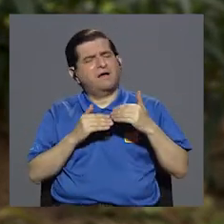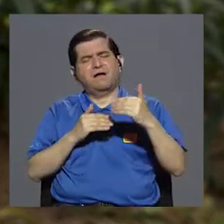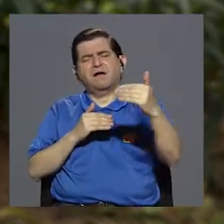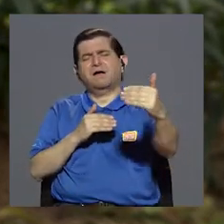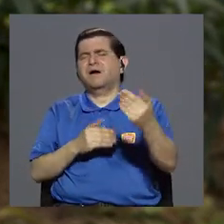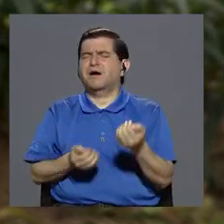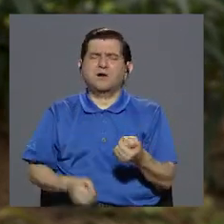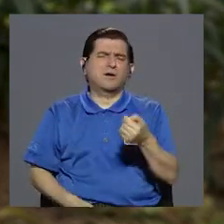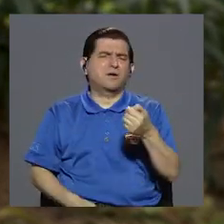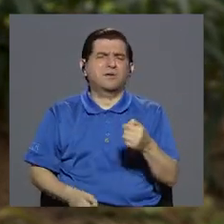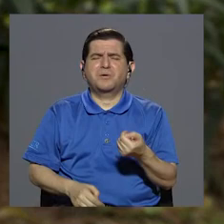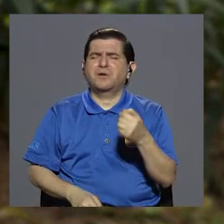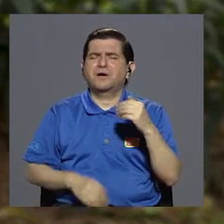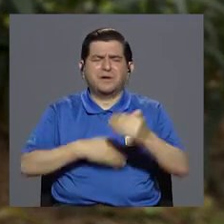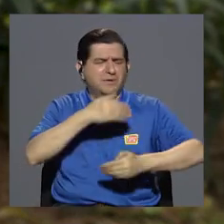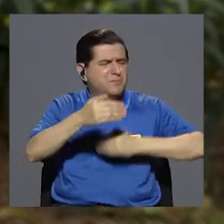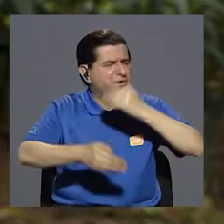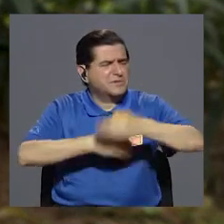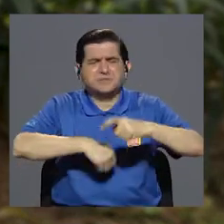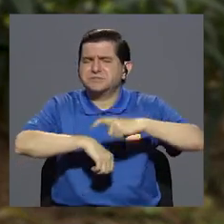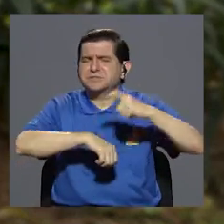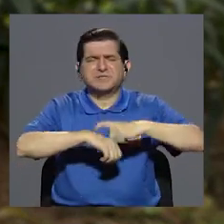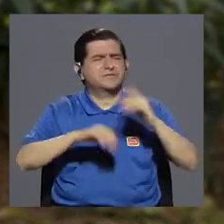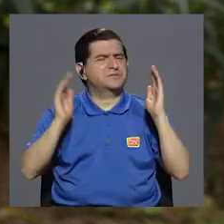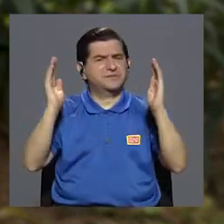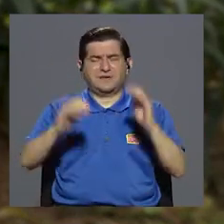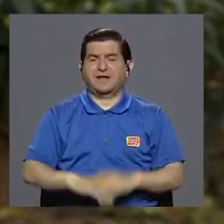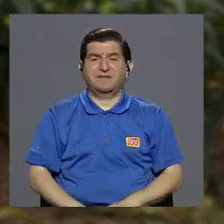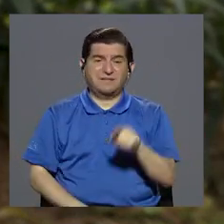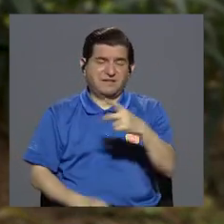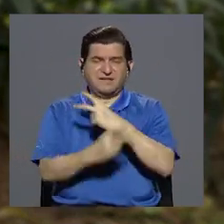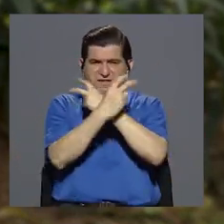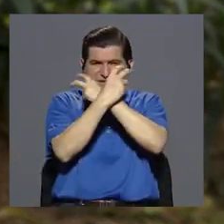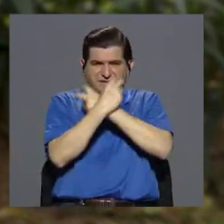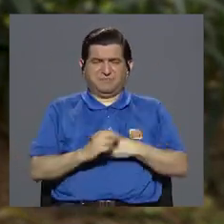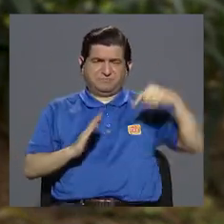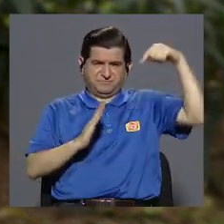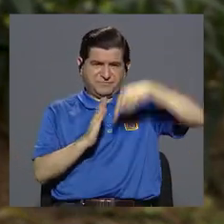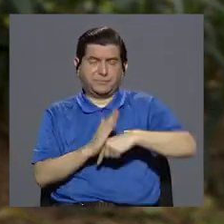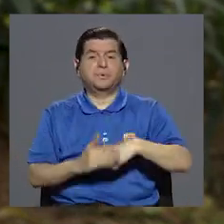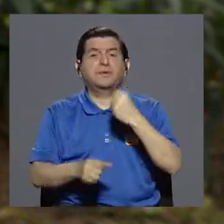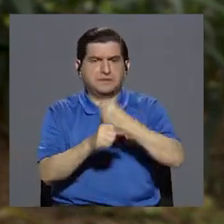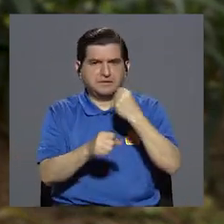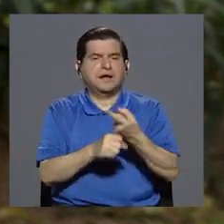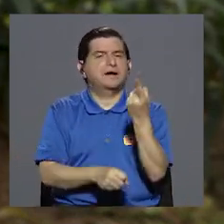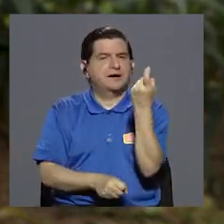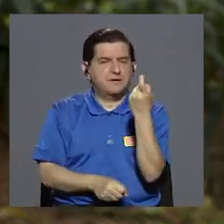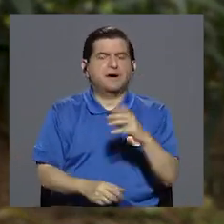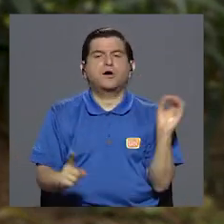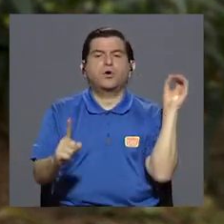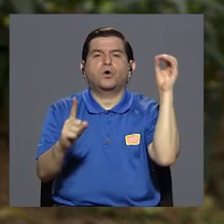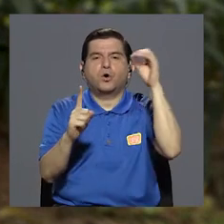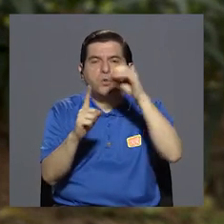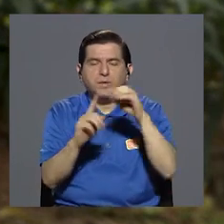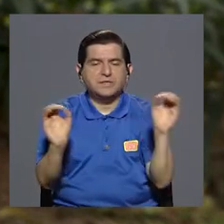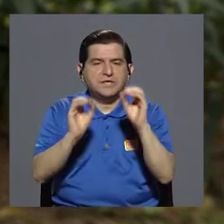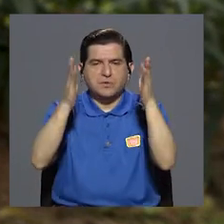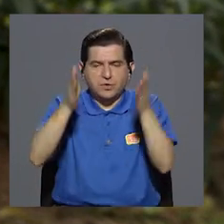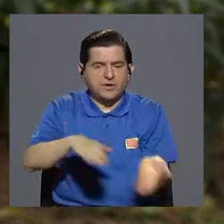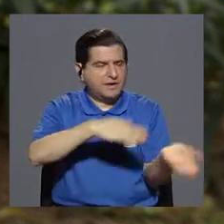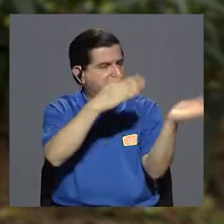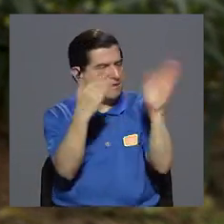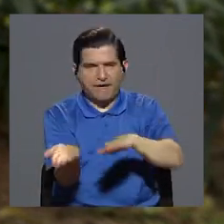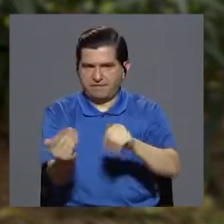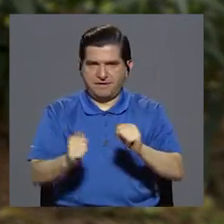mucho en llegar al centro de salud y son envenenamientos severos. De manera que ahí tenemos un espacio de trabajo aún porque el objetivo sería que